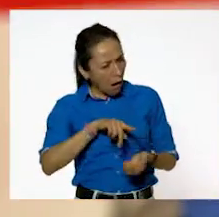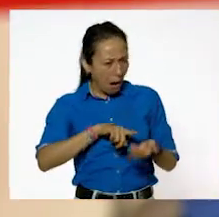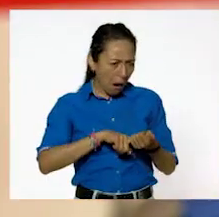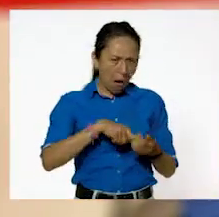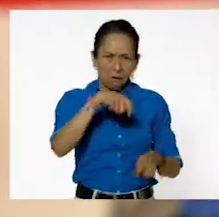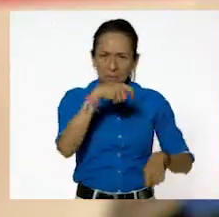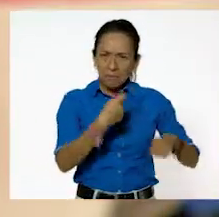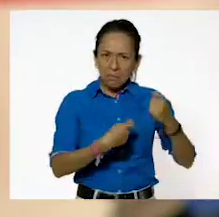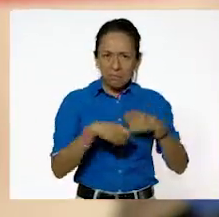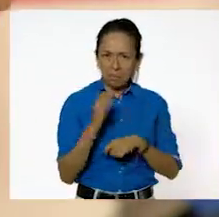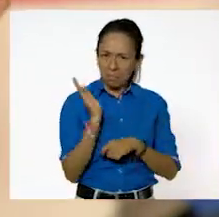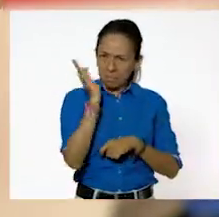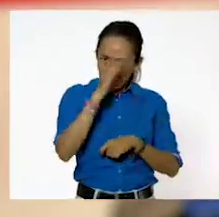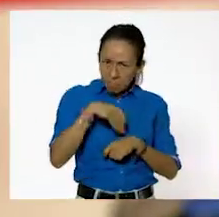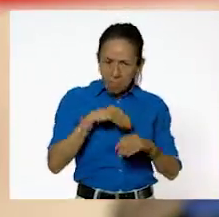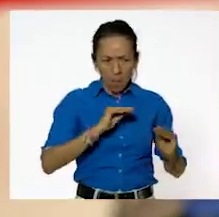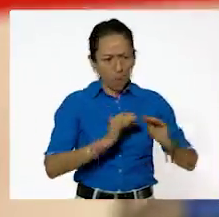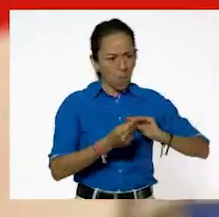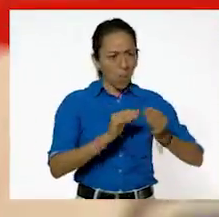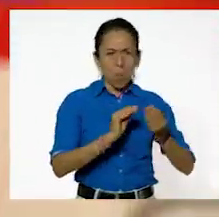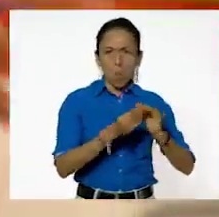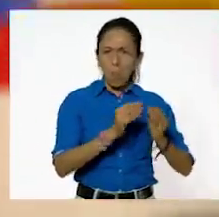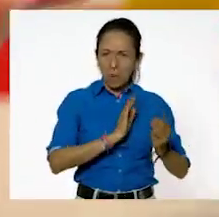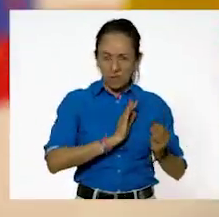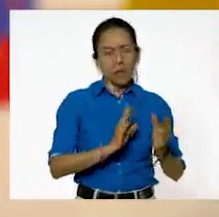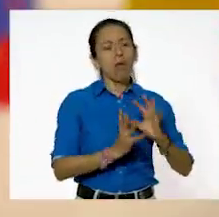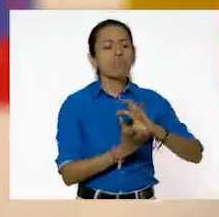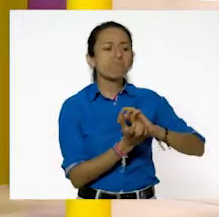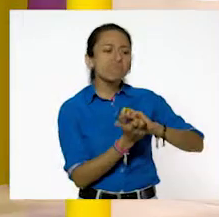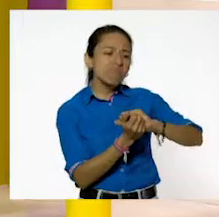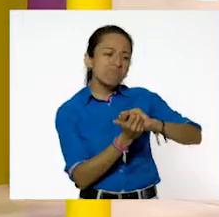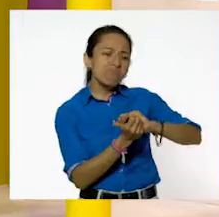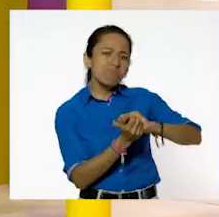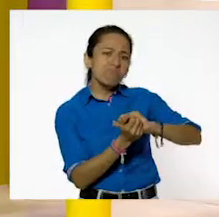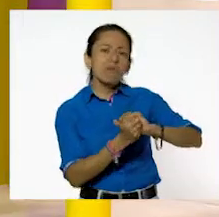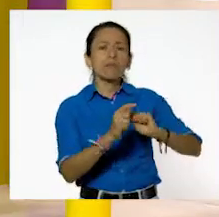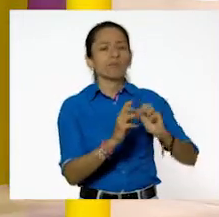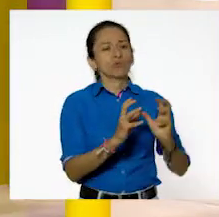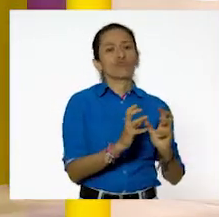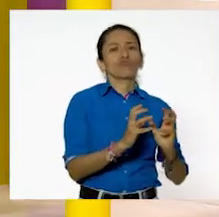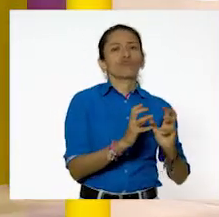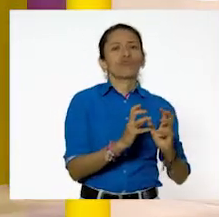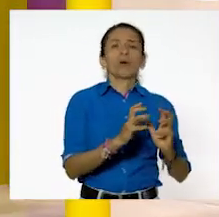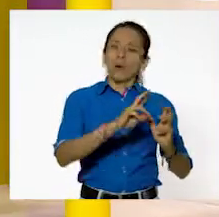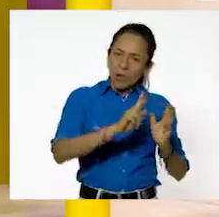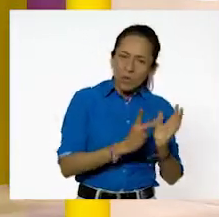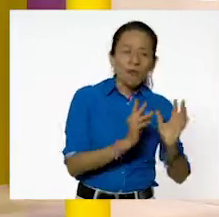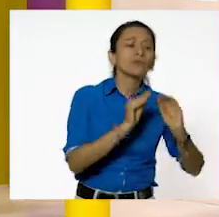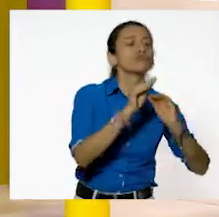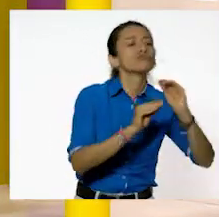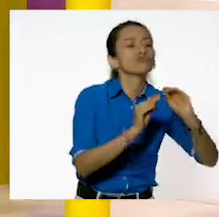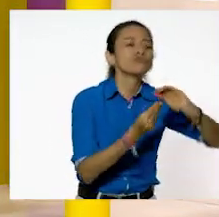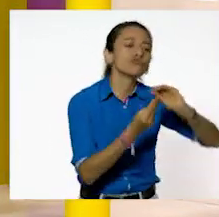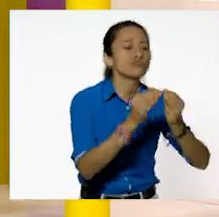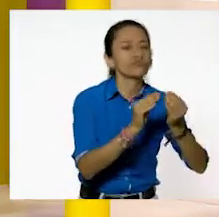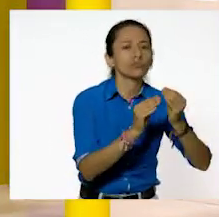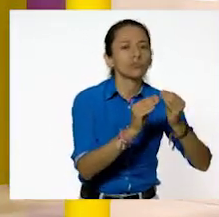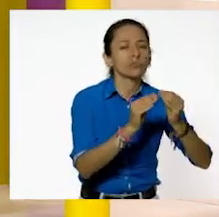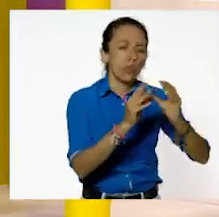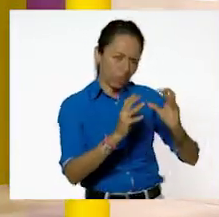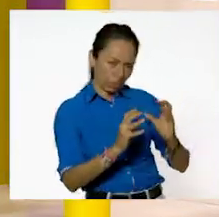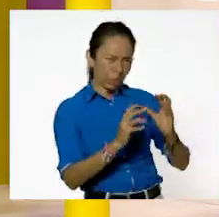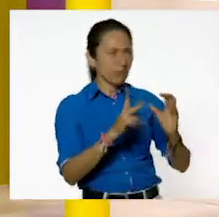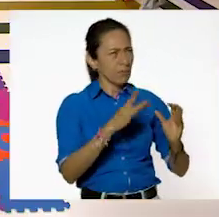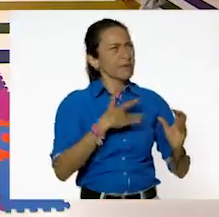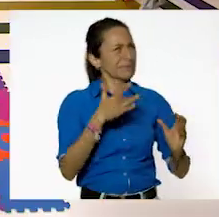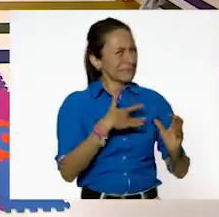y puede regresar a su forma. Le podemos dar la forma que nosotros queramos, pero se sigue sintiendo con cierta consistencia,